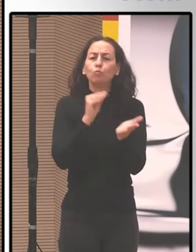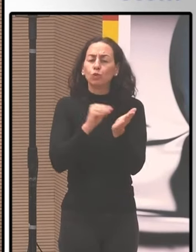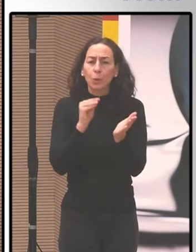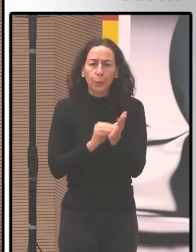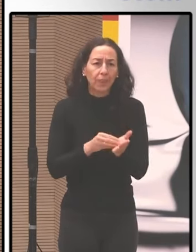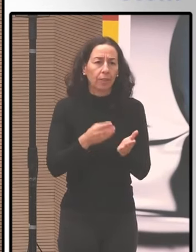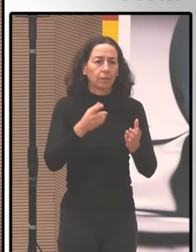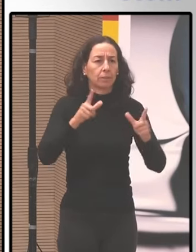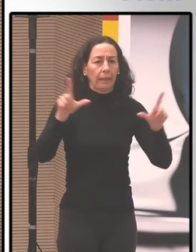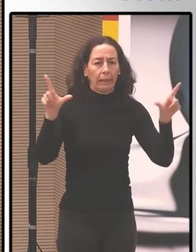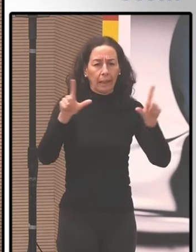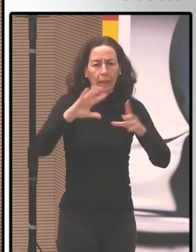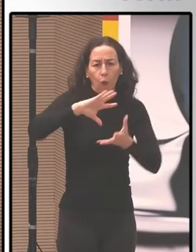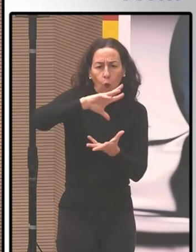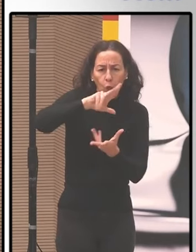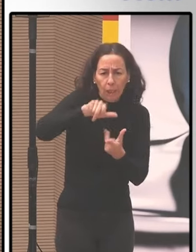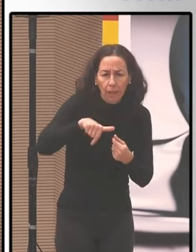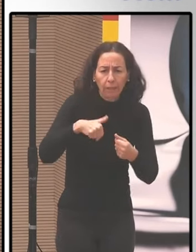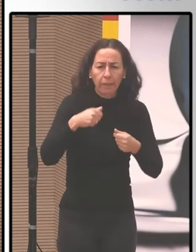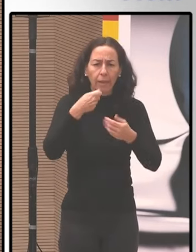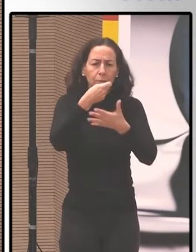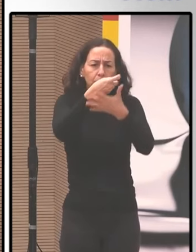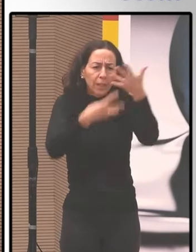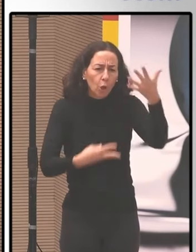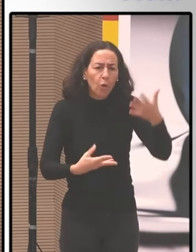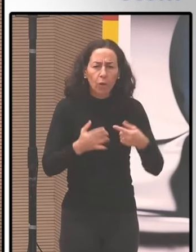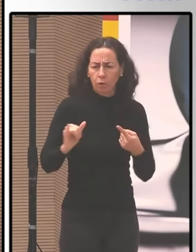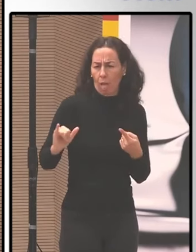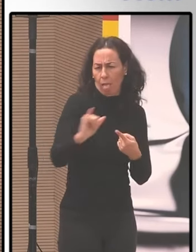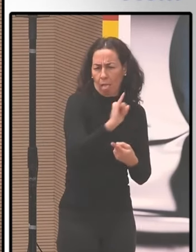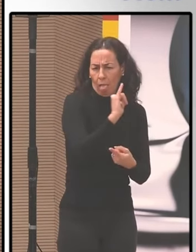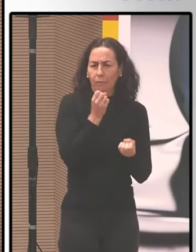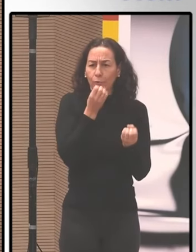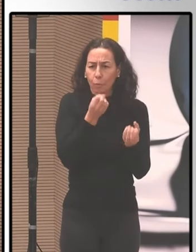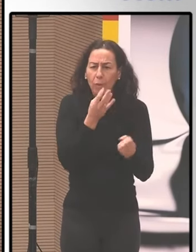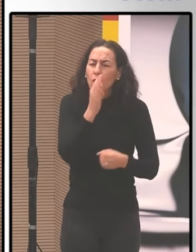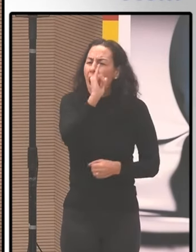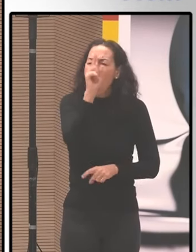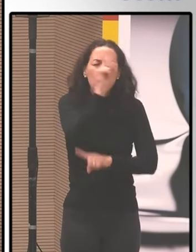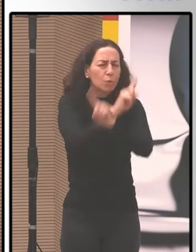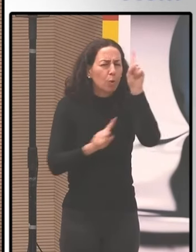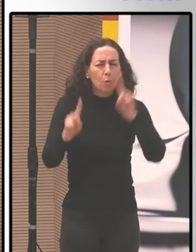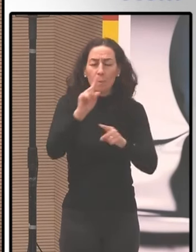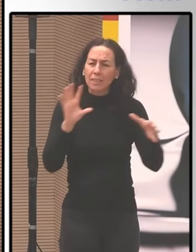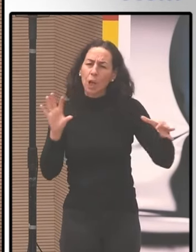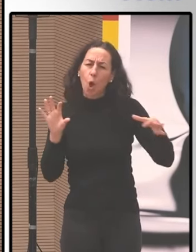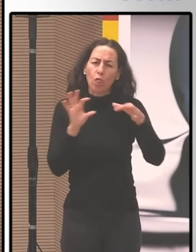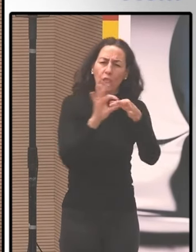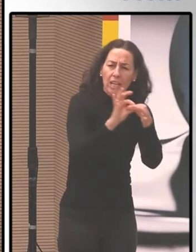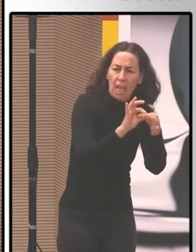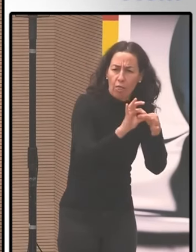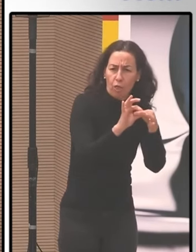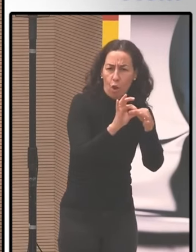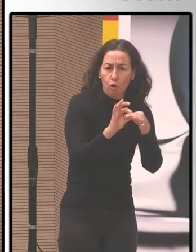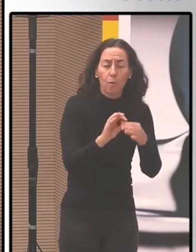portadas de televisión en España existe un gravísimo problema de conciliación y de cuidados como está señalando el feminismo con total claridad